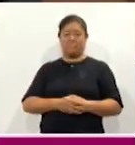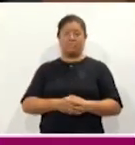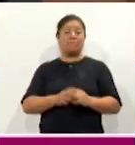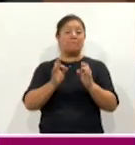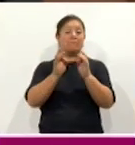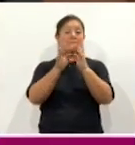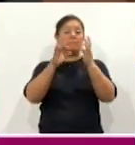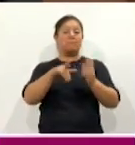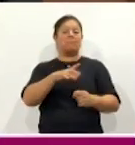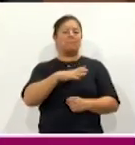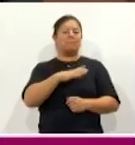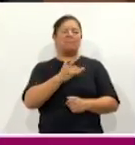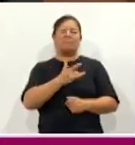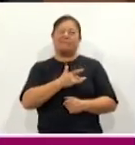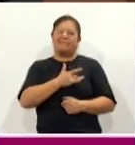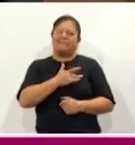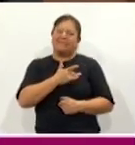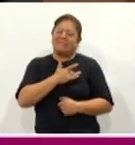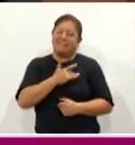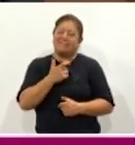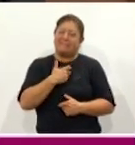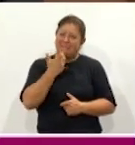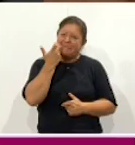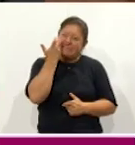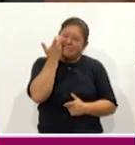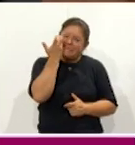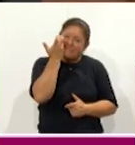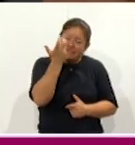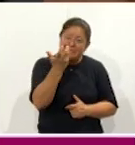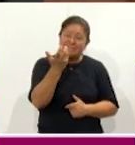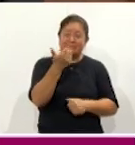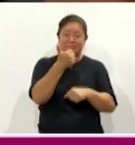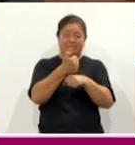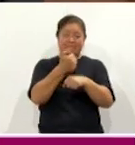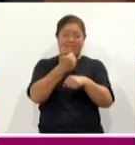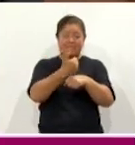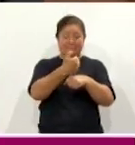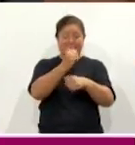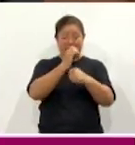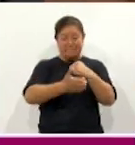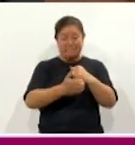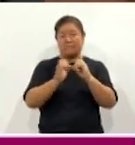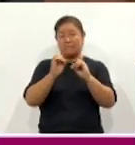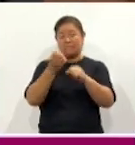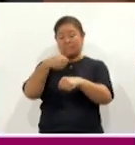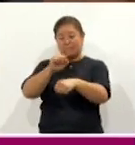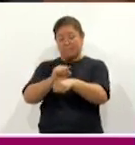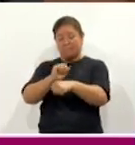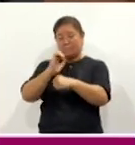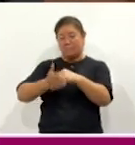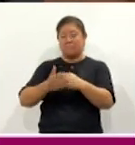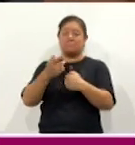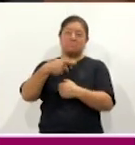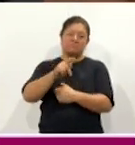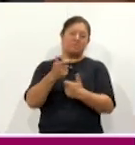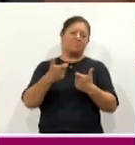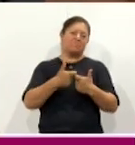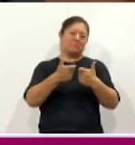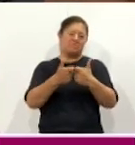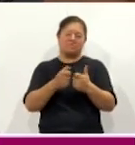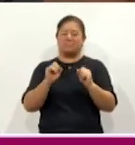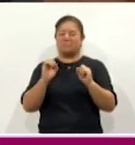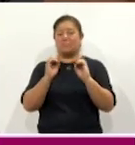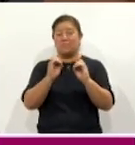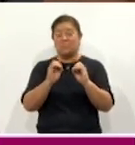se quedan con la espinita de decir, me hubiera gustado terminar la primaria o terminar la secundaria, pero por cuestiones económicas